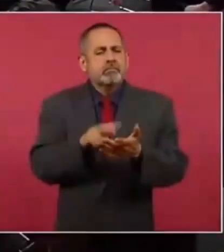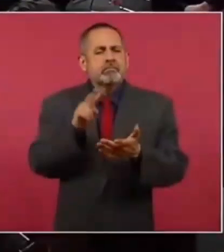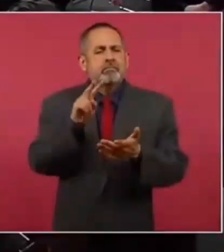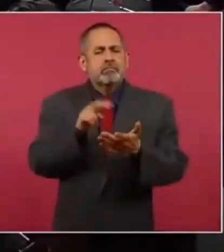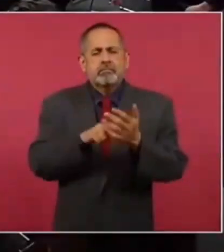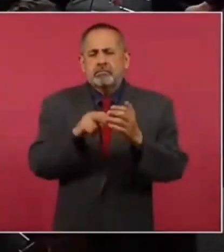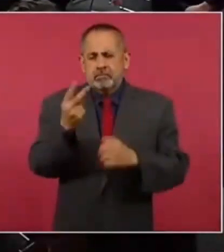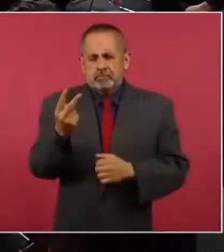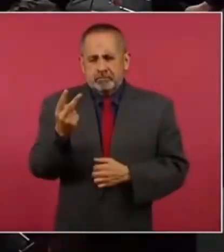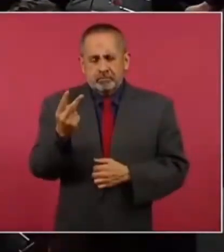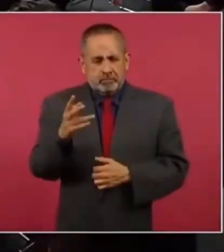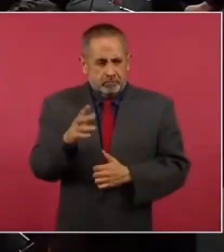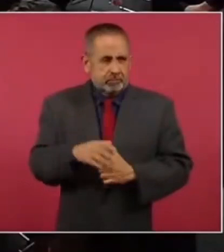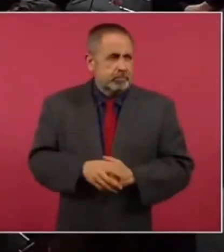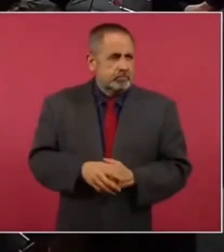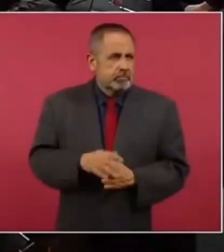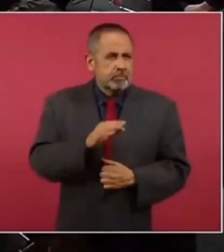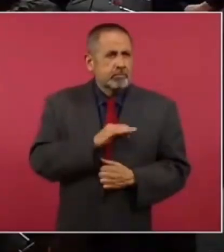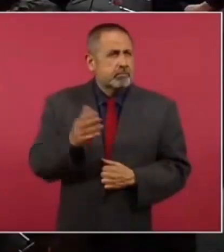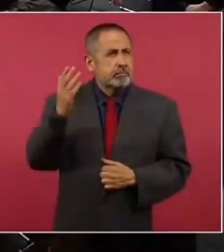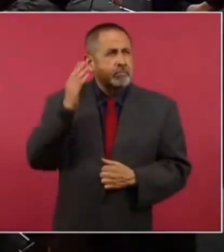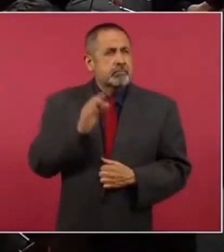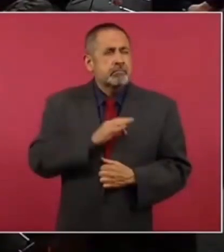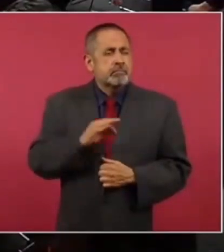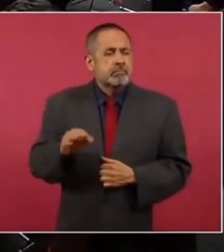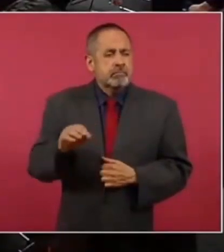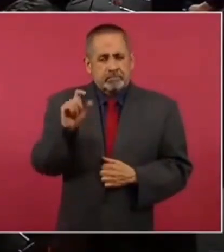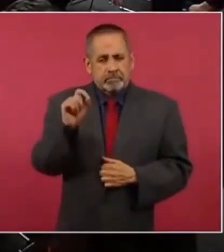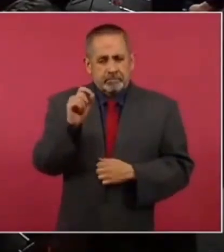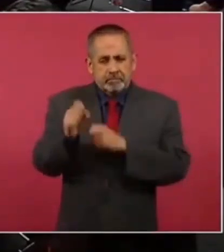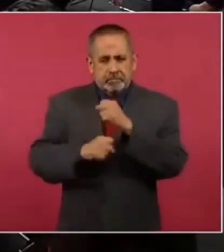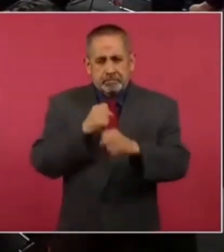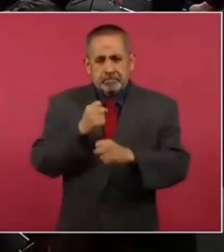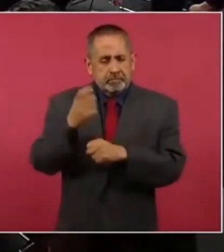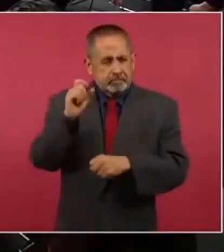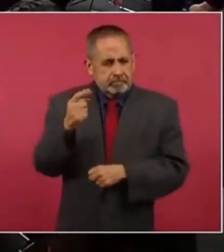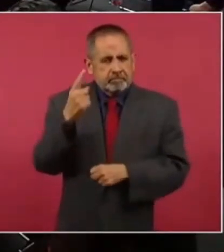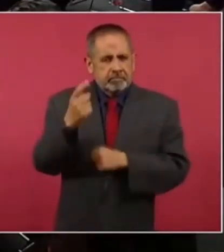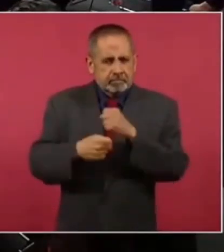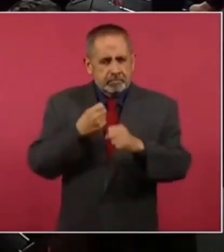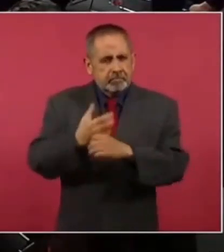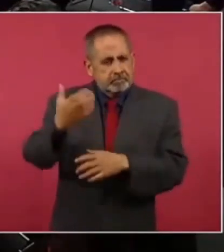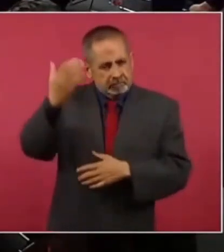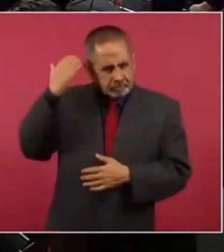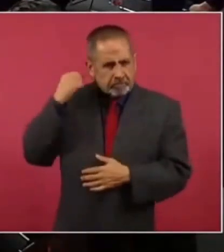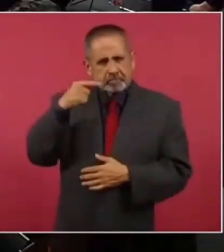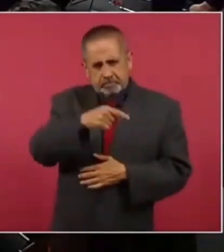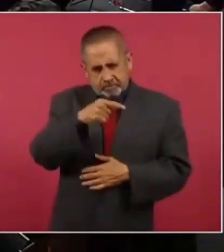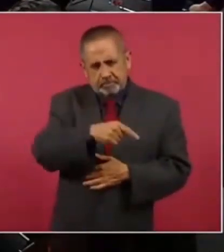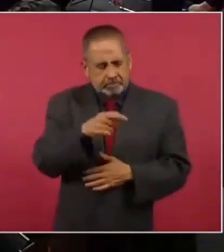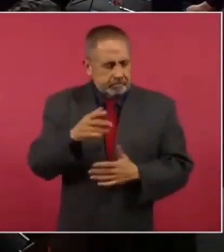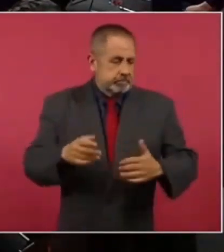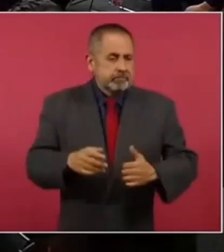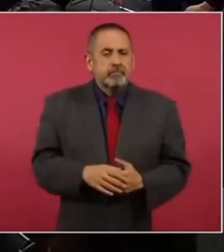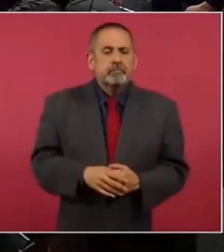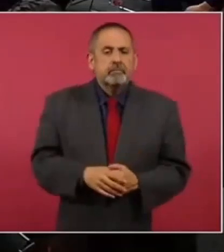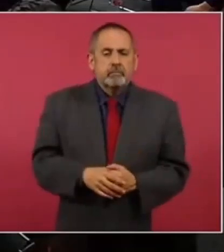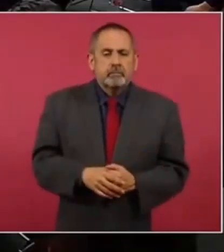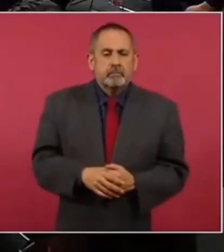Dos. Tiene 20 años, 21. Sí, entonces,